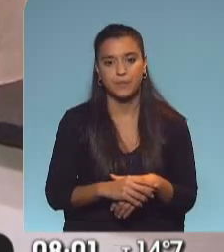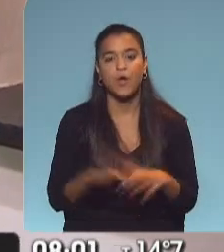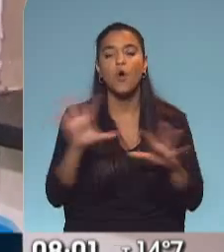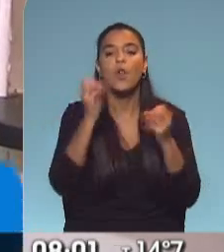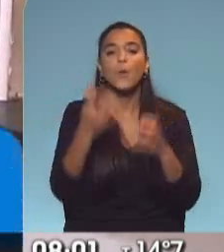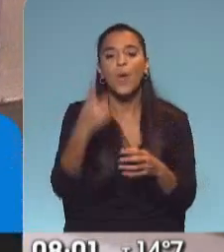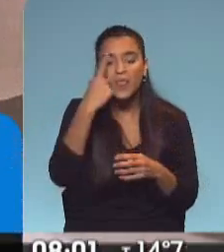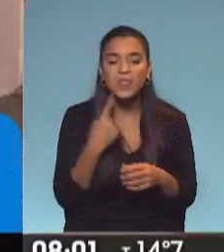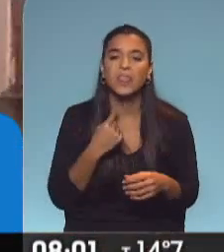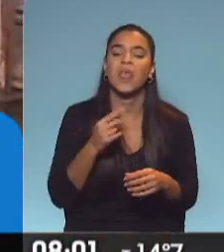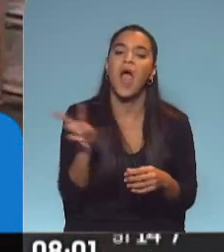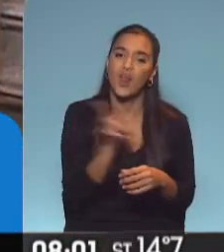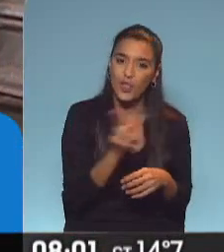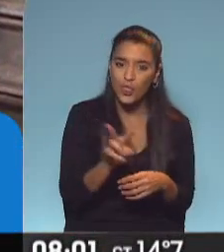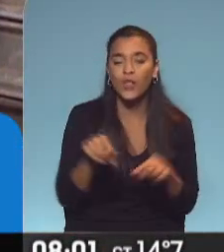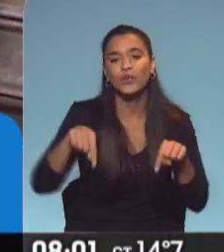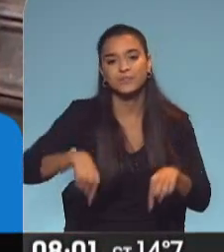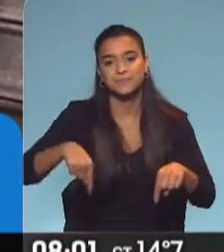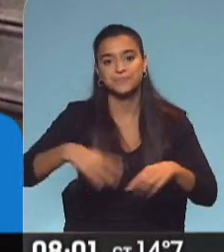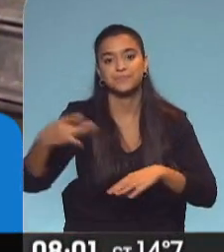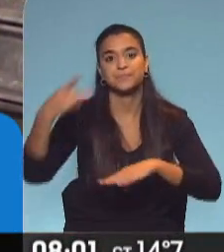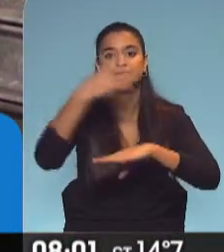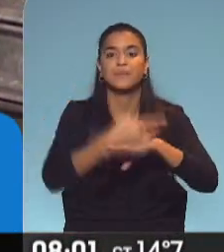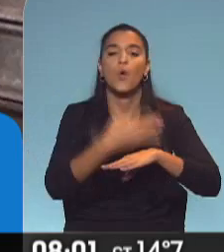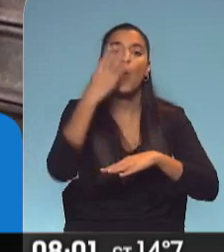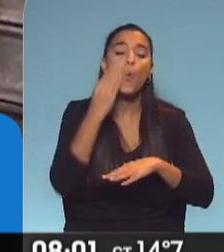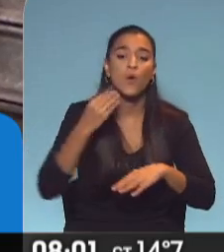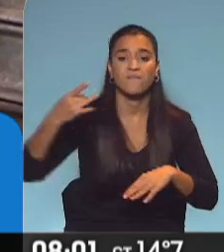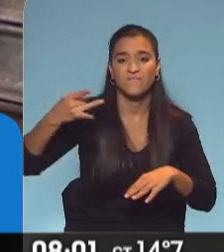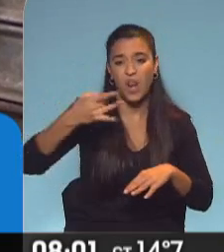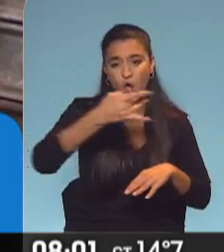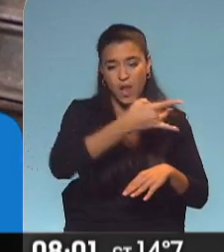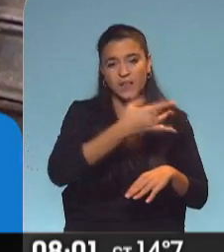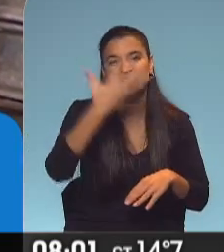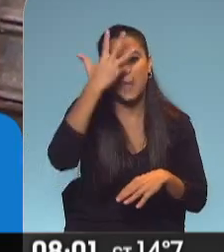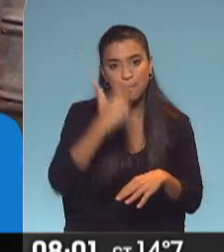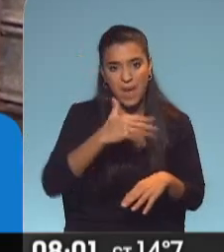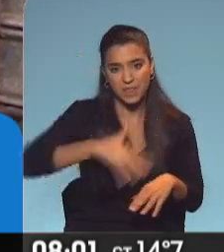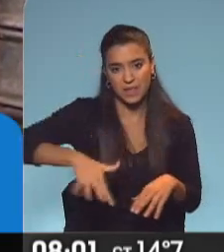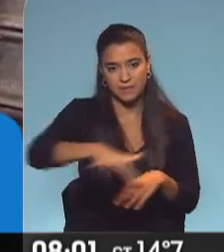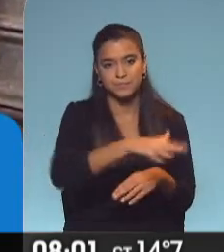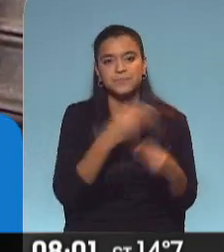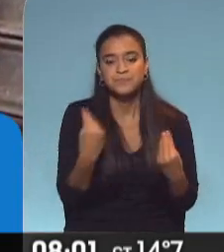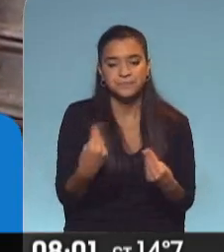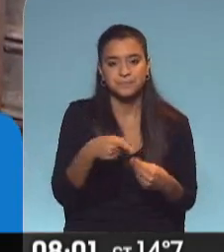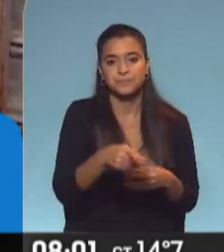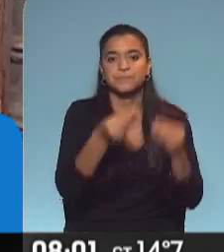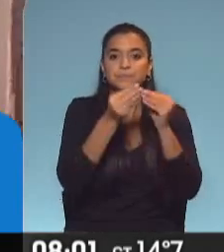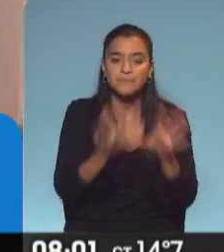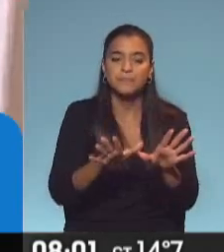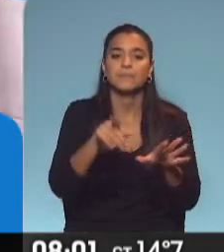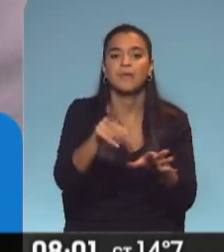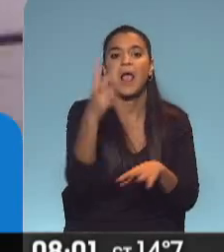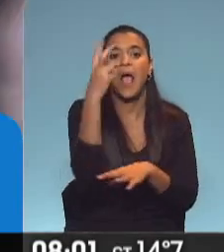Buen día, Silvia, Pablo. Correcto, estamos en la estación de aquí de Burlingam, del ferrocarril San Martín. ¿Por qué? Porque están inaugurando